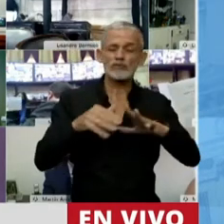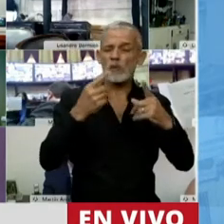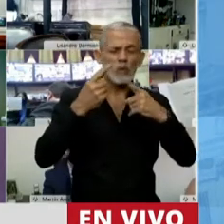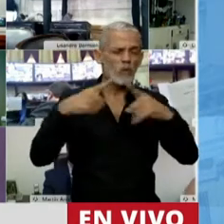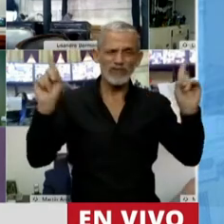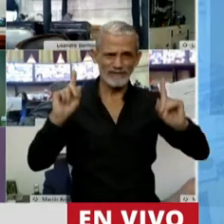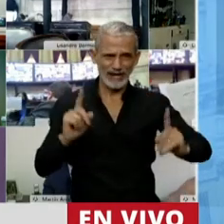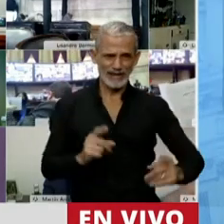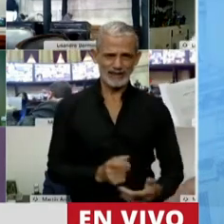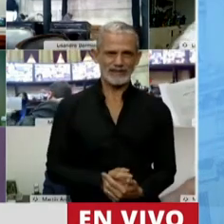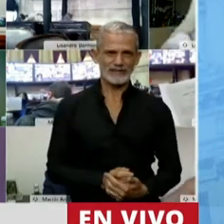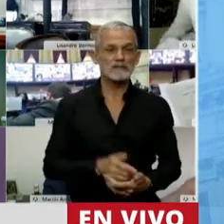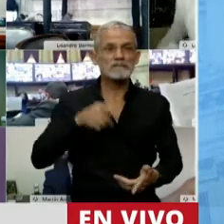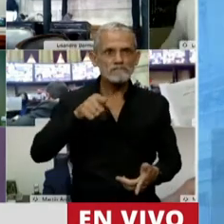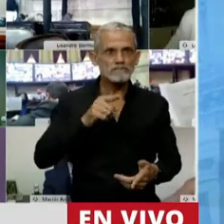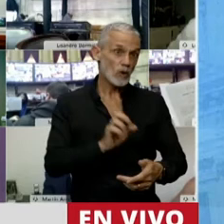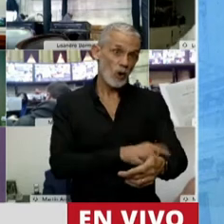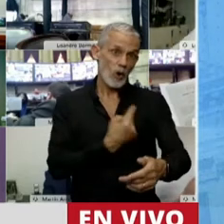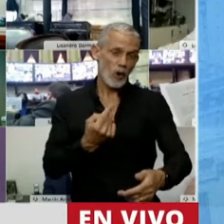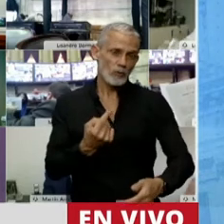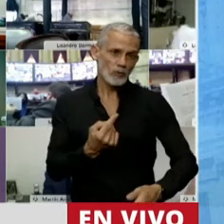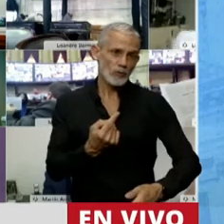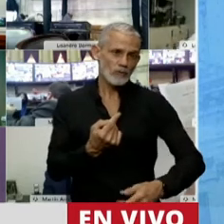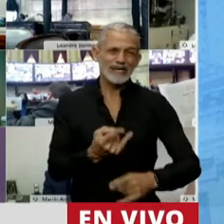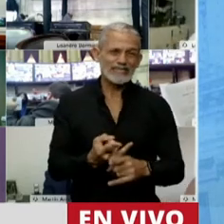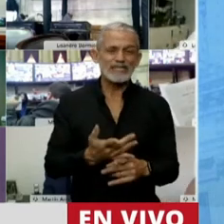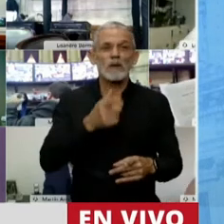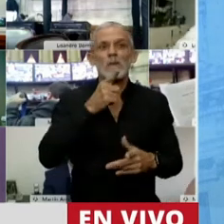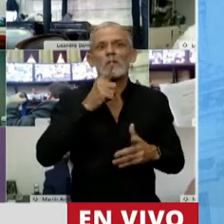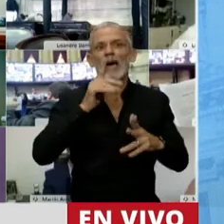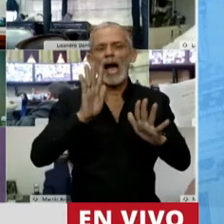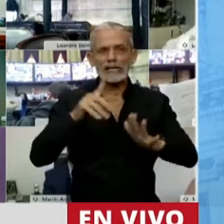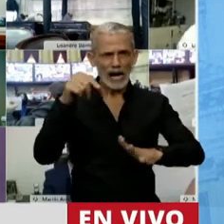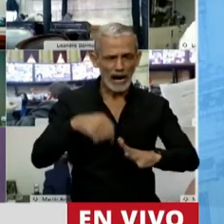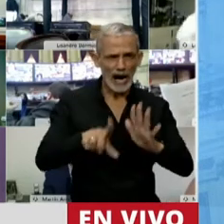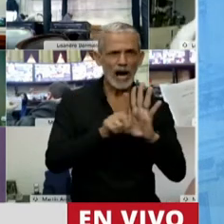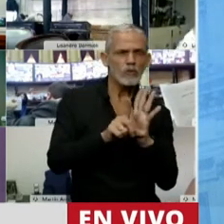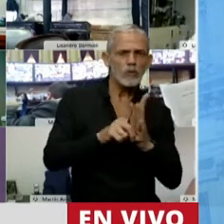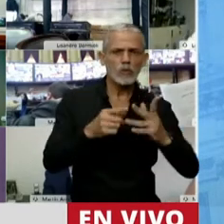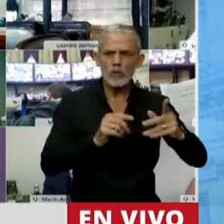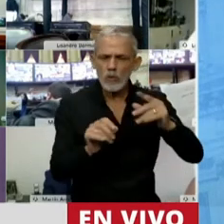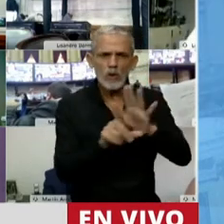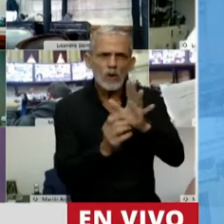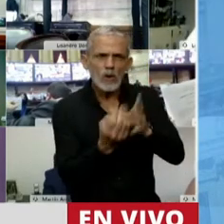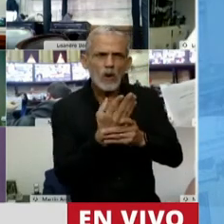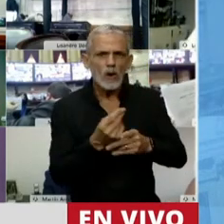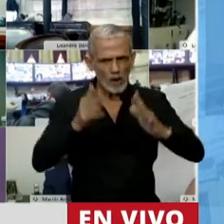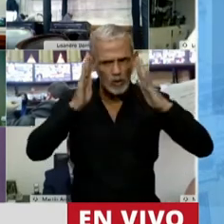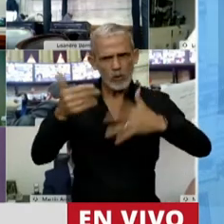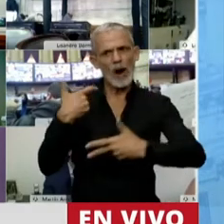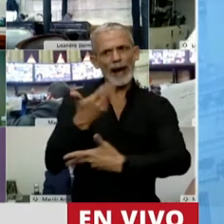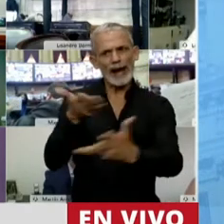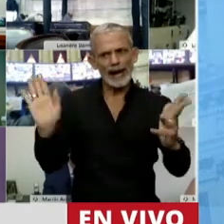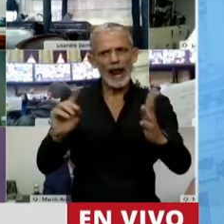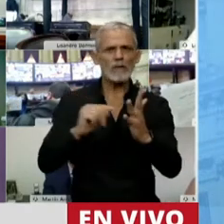diferentes. Y es una costumbre, aparentemente acá, legislar por un problema específico a general, de